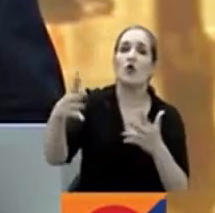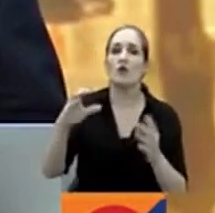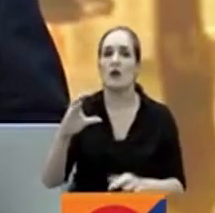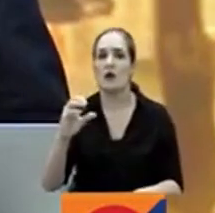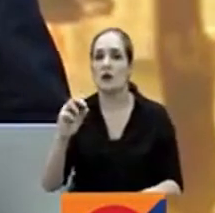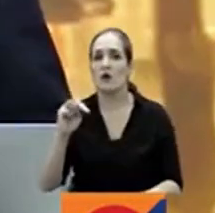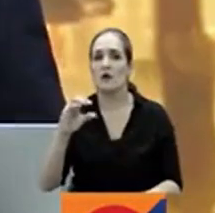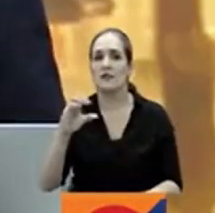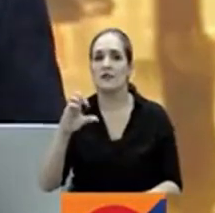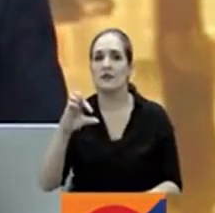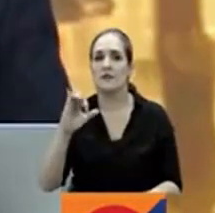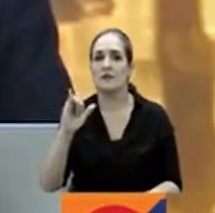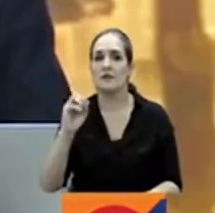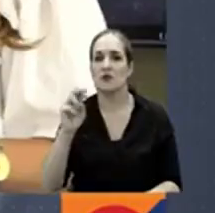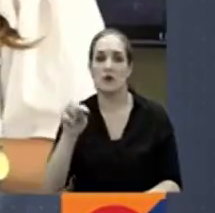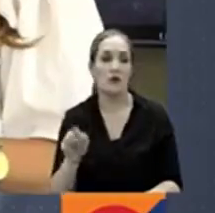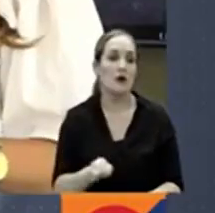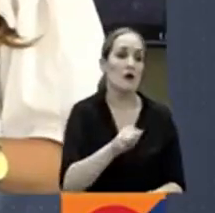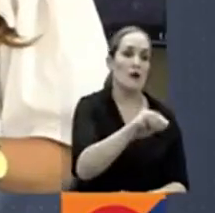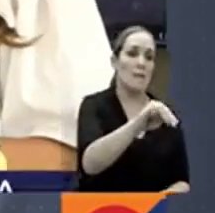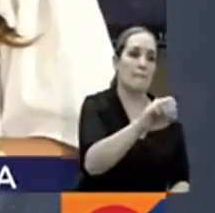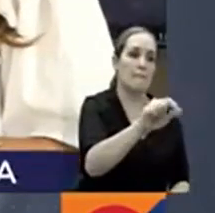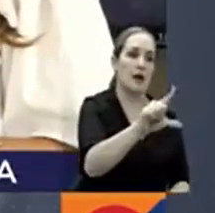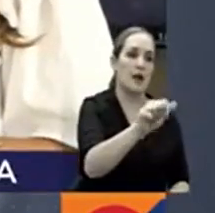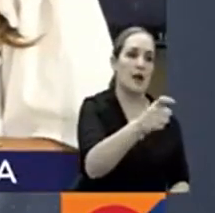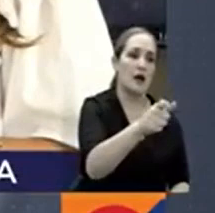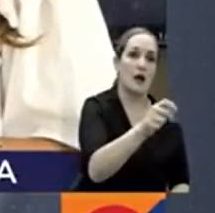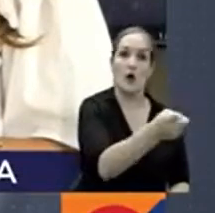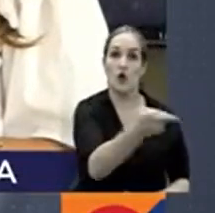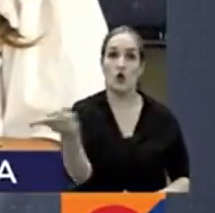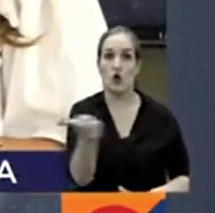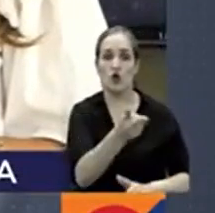pronta atención en la zona. Joana Niño, buenas tardes. Usted tiene la información.